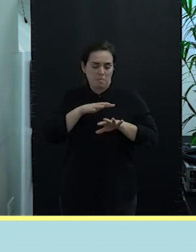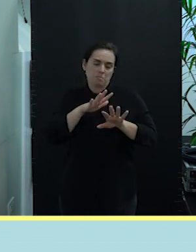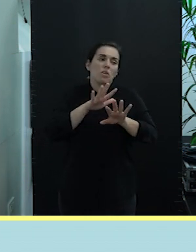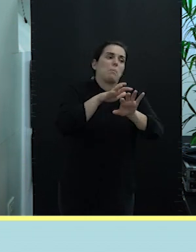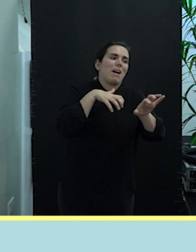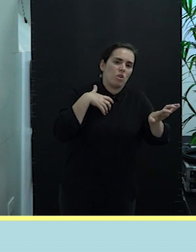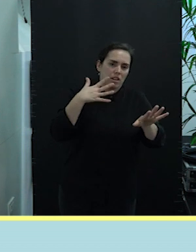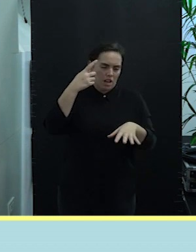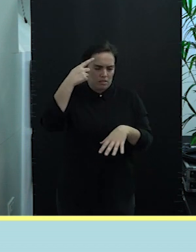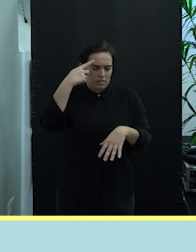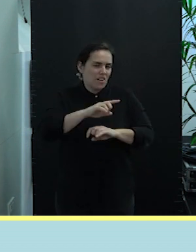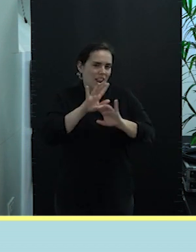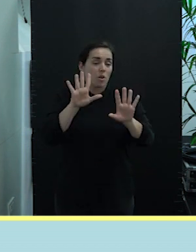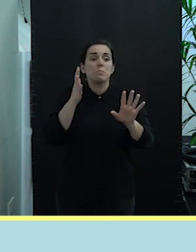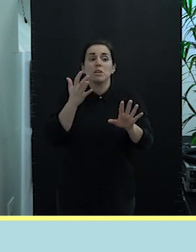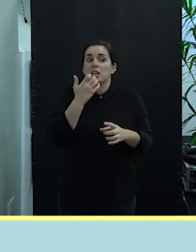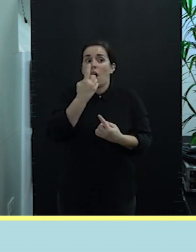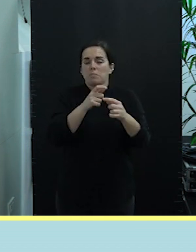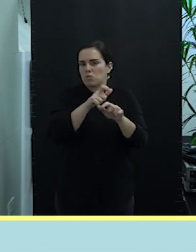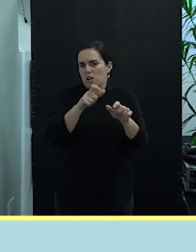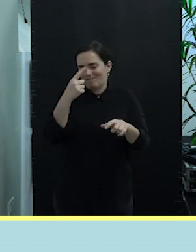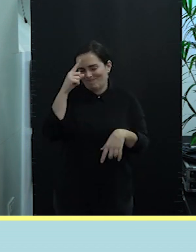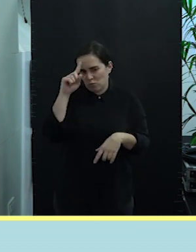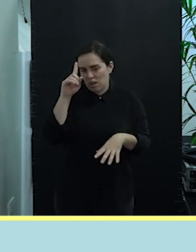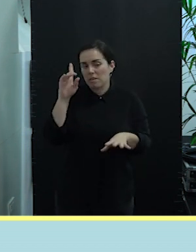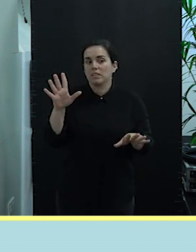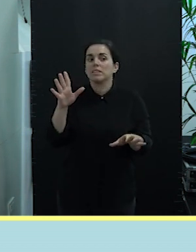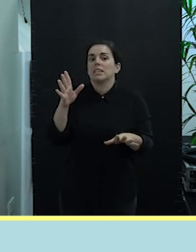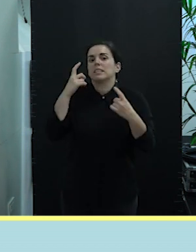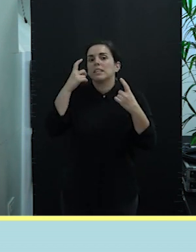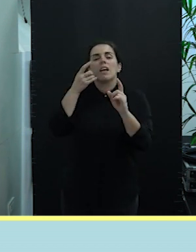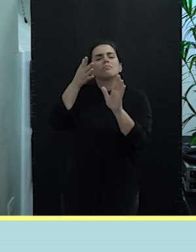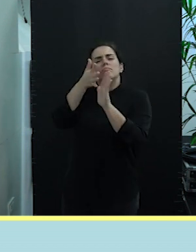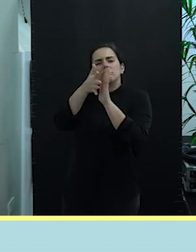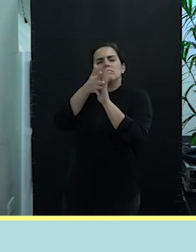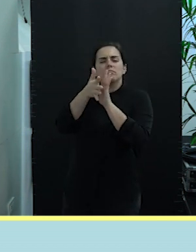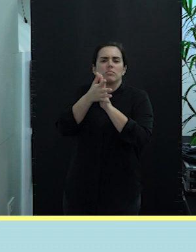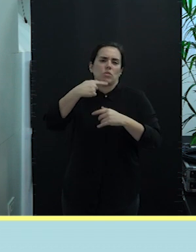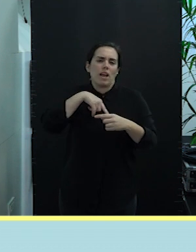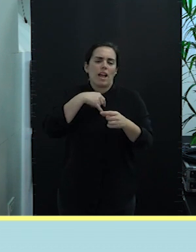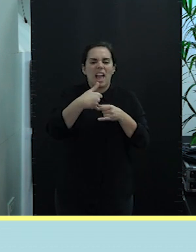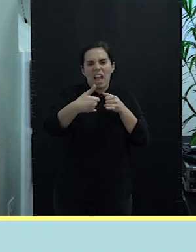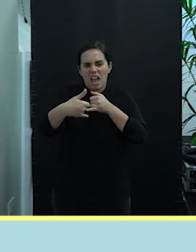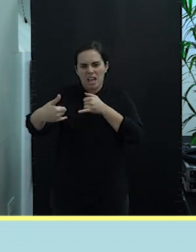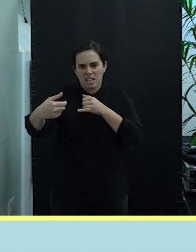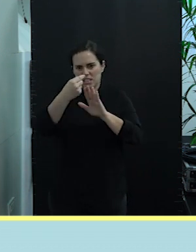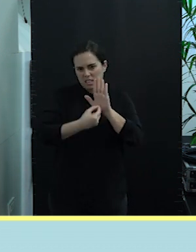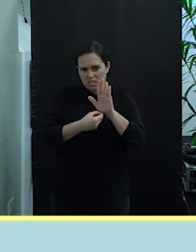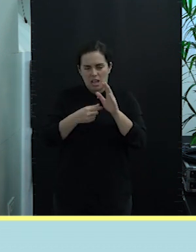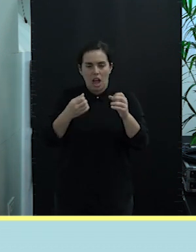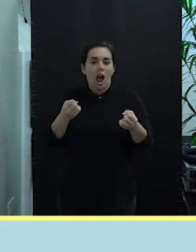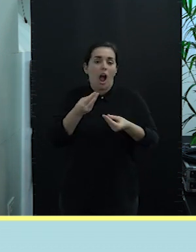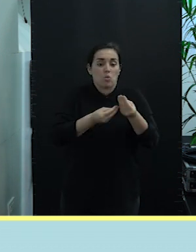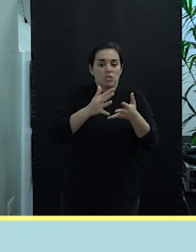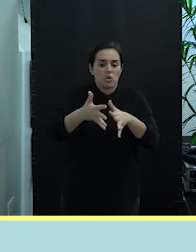que no tengamos claro hoy qué estamos haciendo, vamos a intentar definir un poco cuáles son nuestros ejes de actuación. He puesto aquí estas dos imágenes